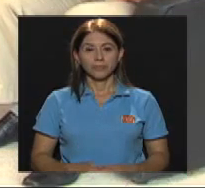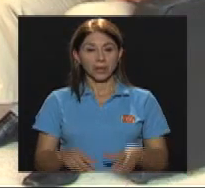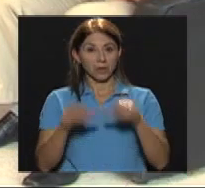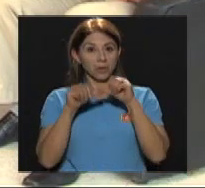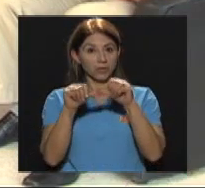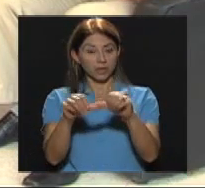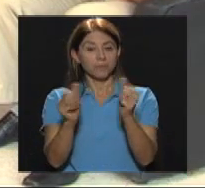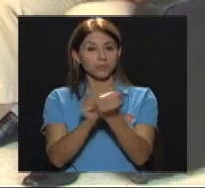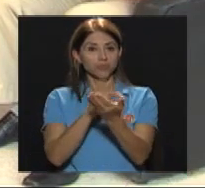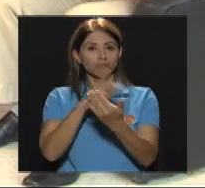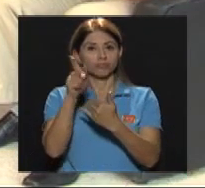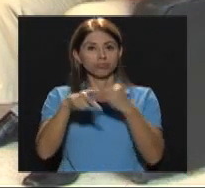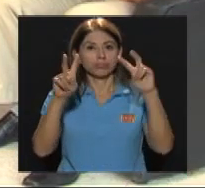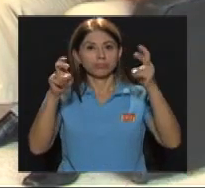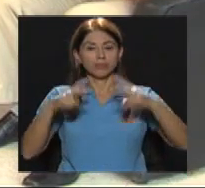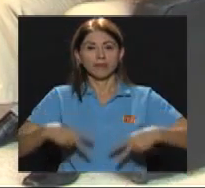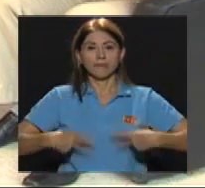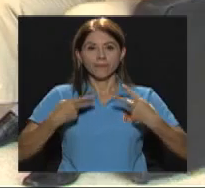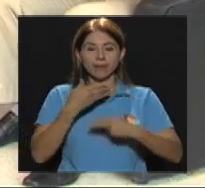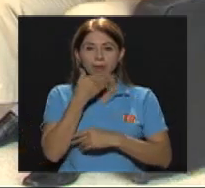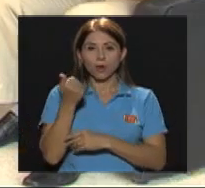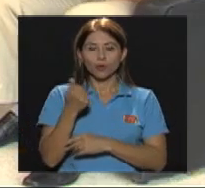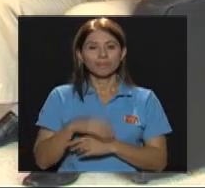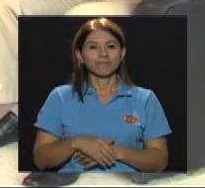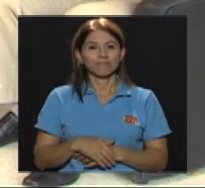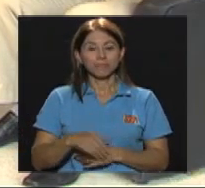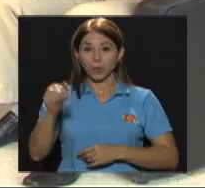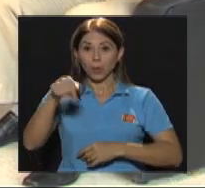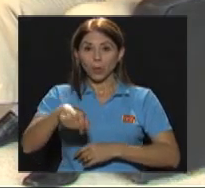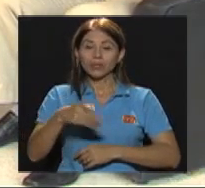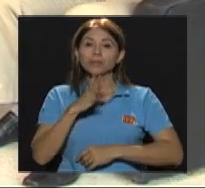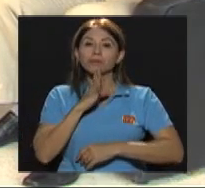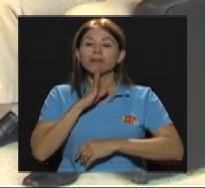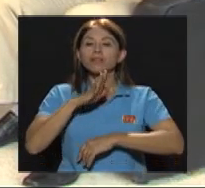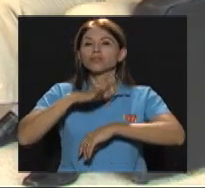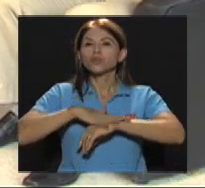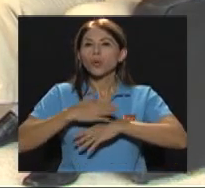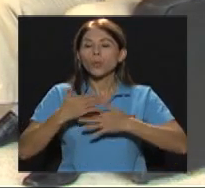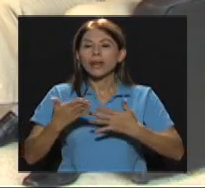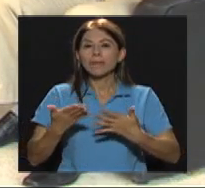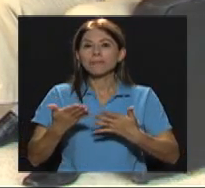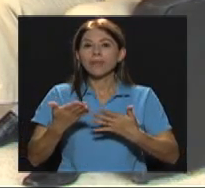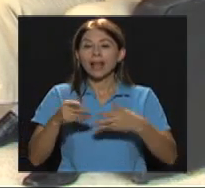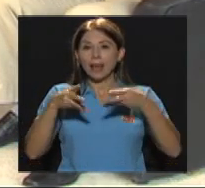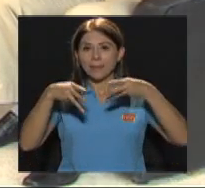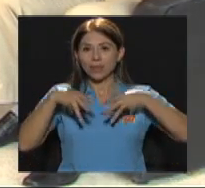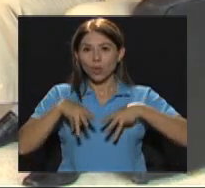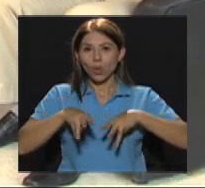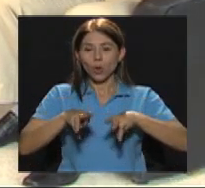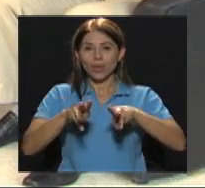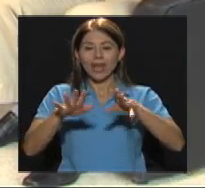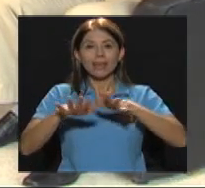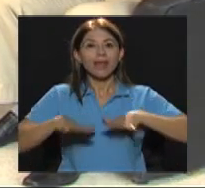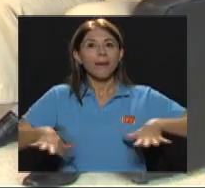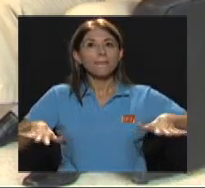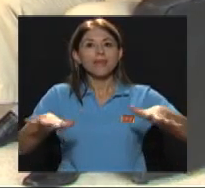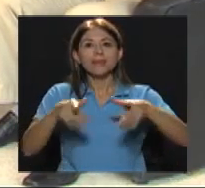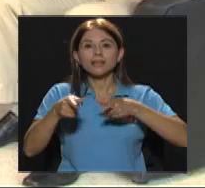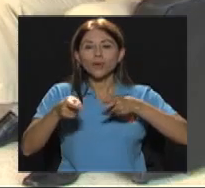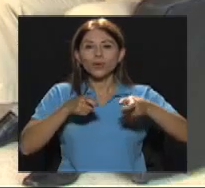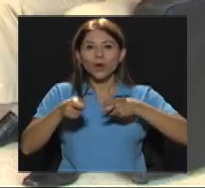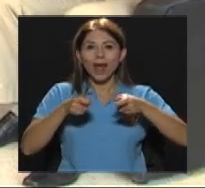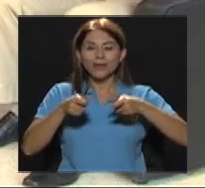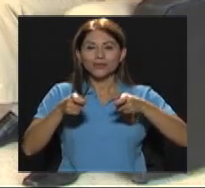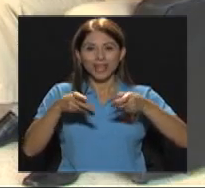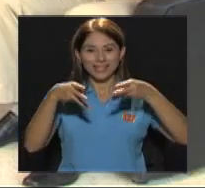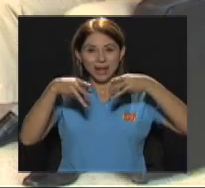Regresamos a su telerevista Vivir Mejor El día de hoy conversando acerca de la metodología De ambientes controlados Y